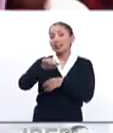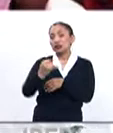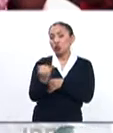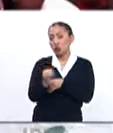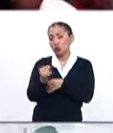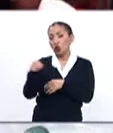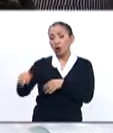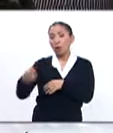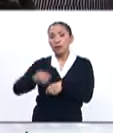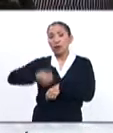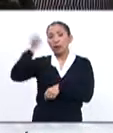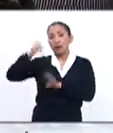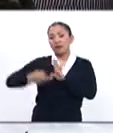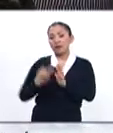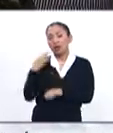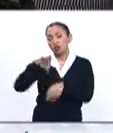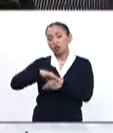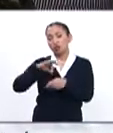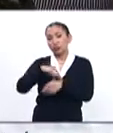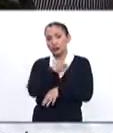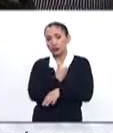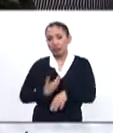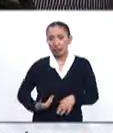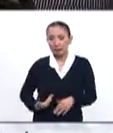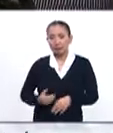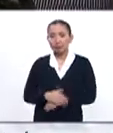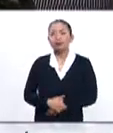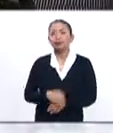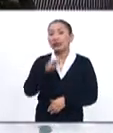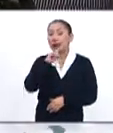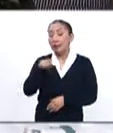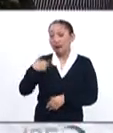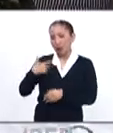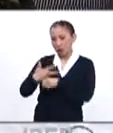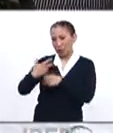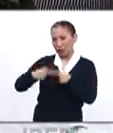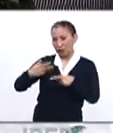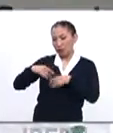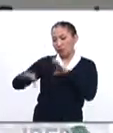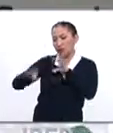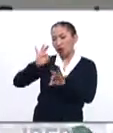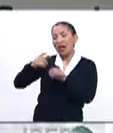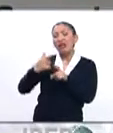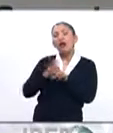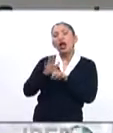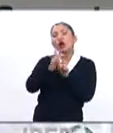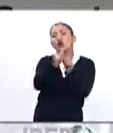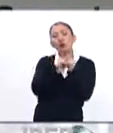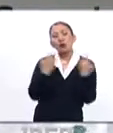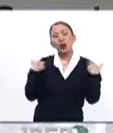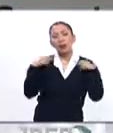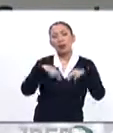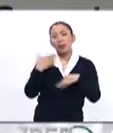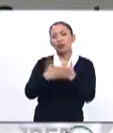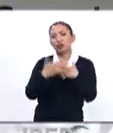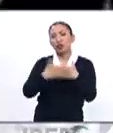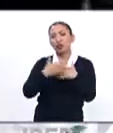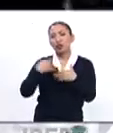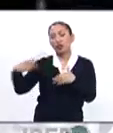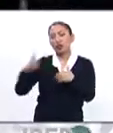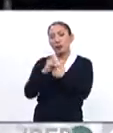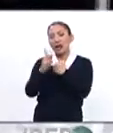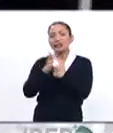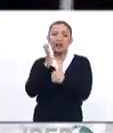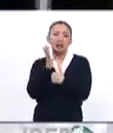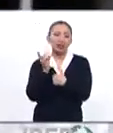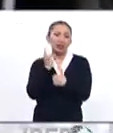de junio, con la primera vuelta de sus elecciones presidenciales. Además, los guatemaltecos elegirán qué partidos los representarán en el Congreso de su